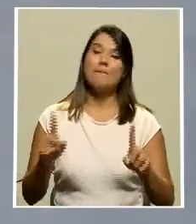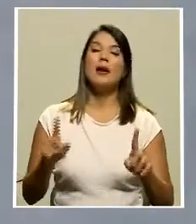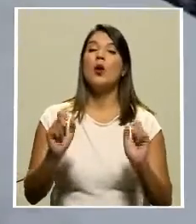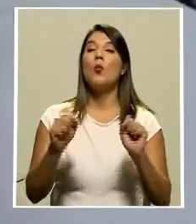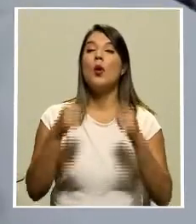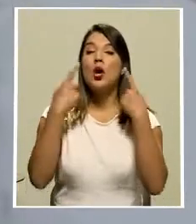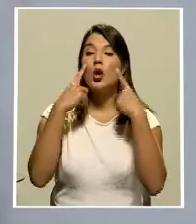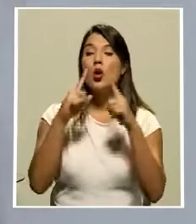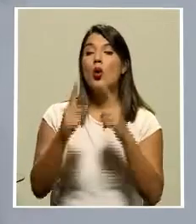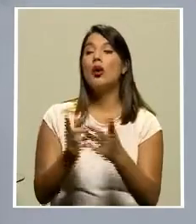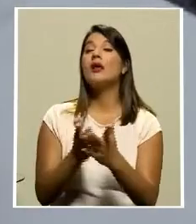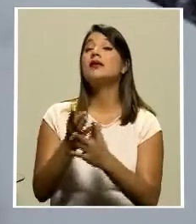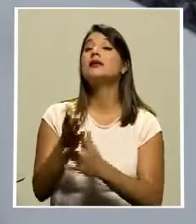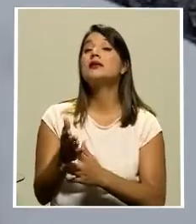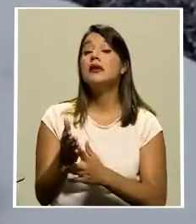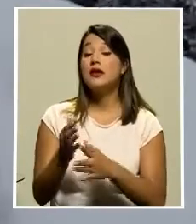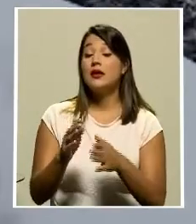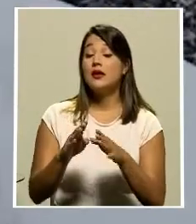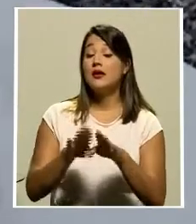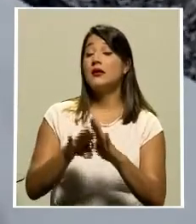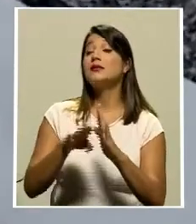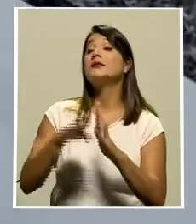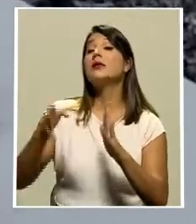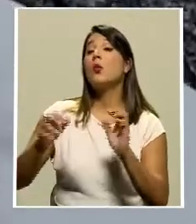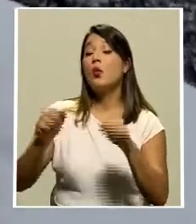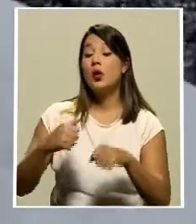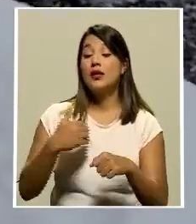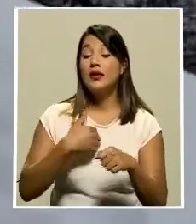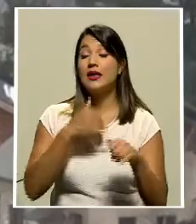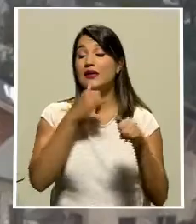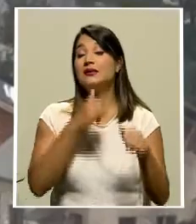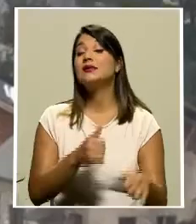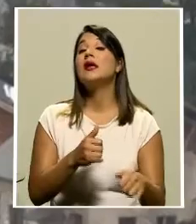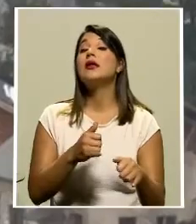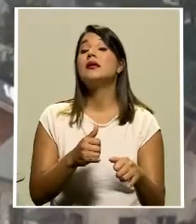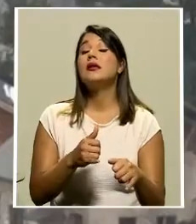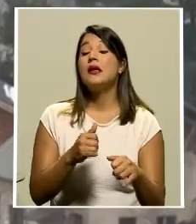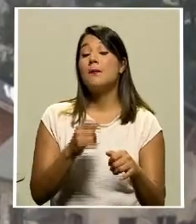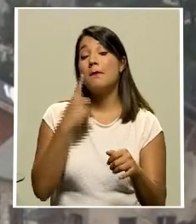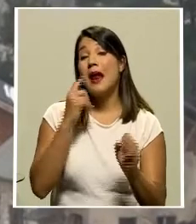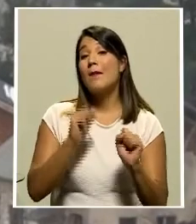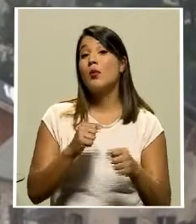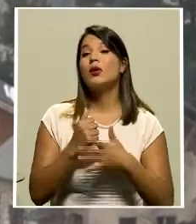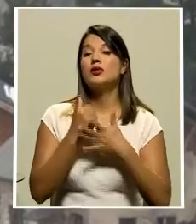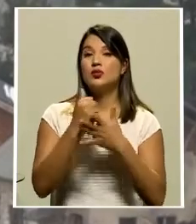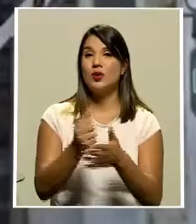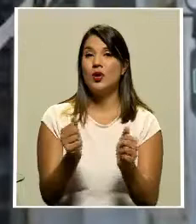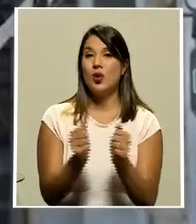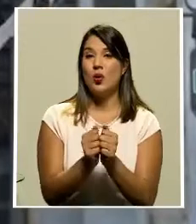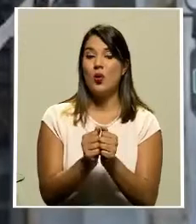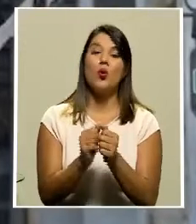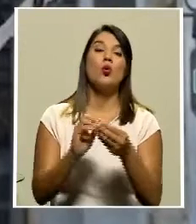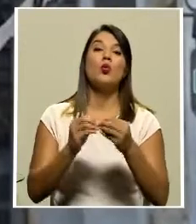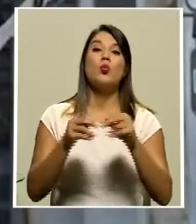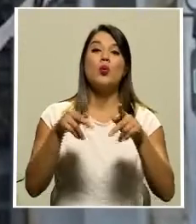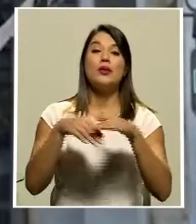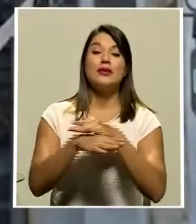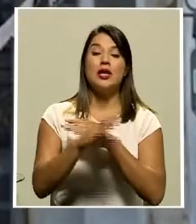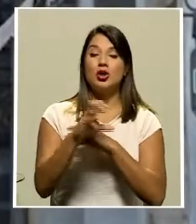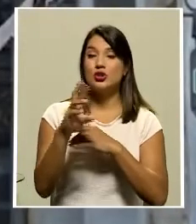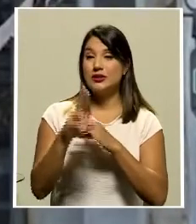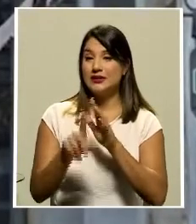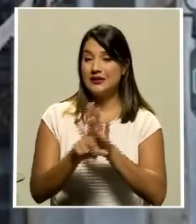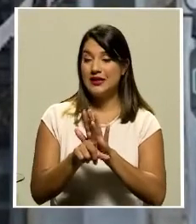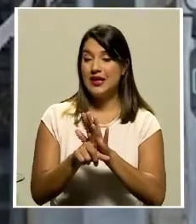cruzar la frontera les expone el riesgo de ser acusados de colaborar con la migración ilegal la mayoría de los